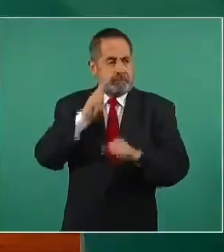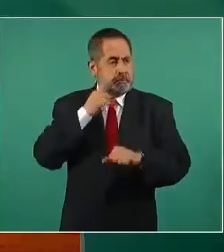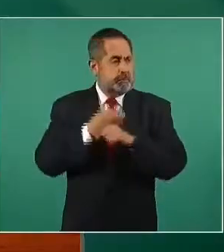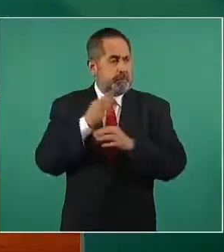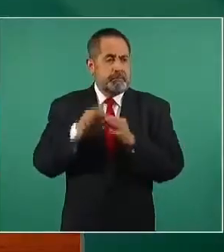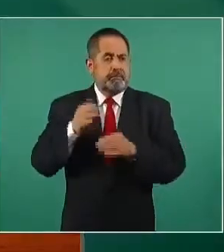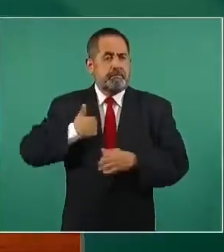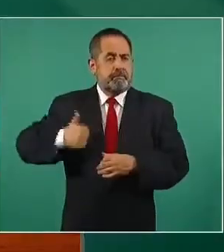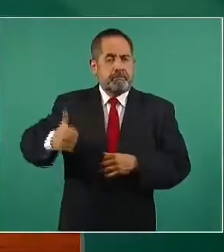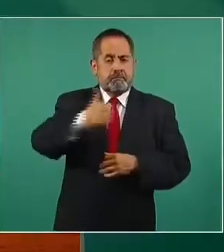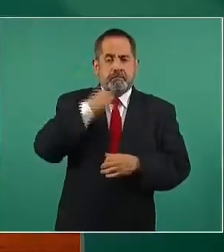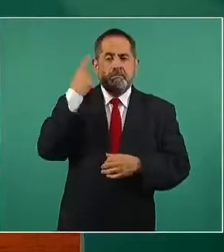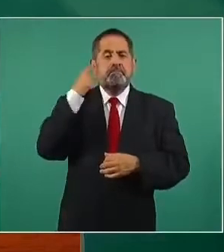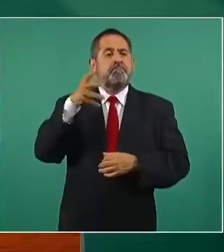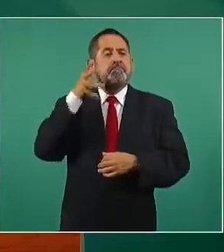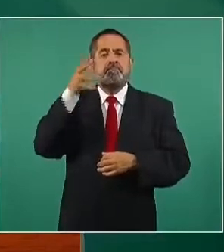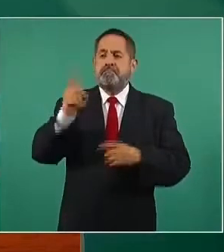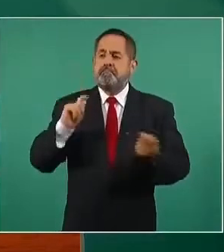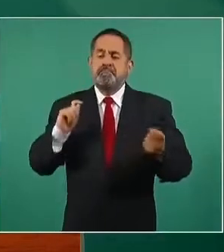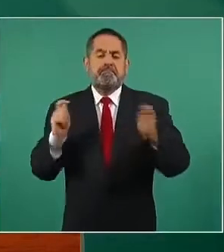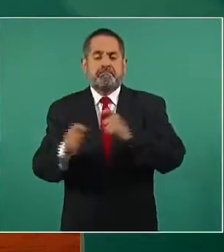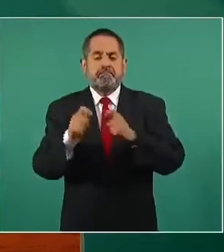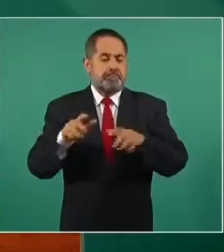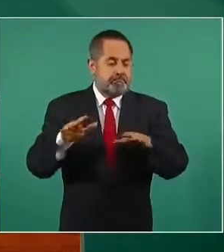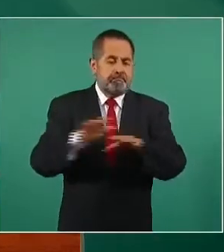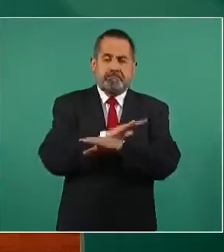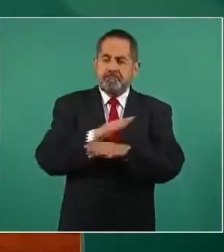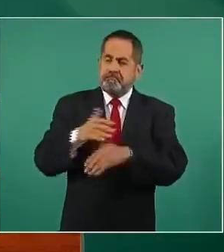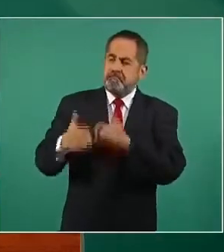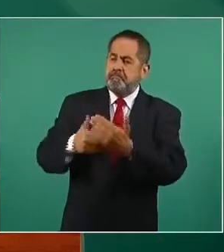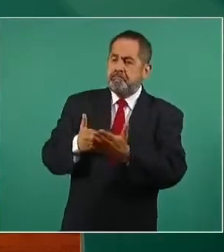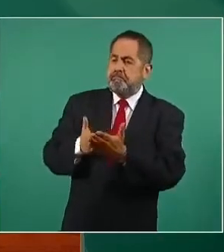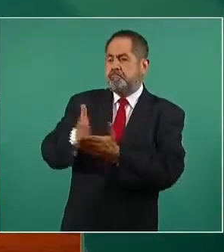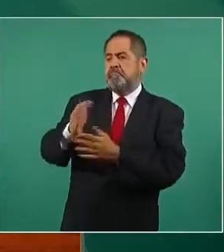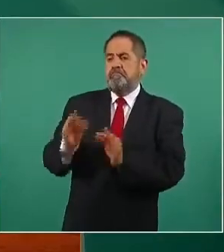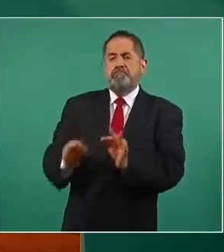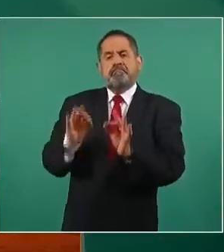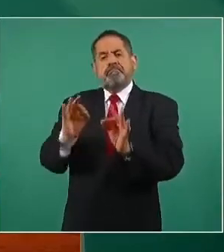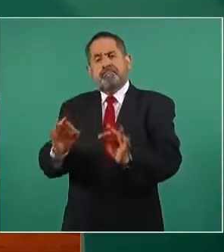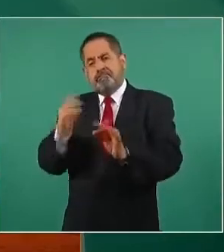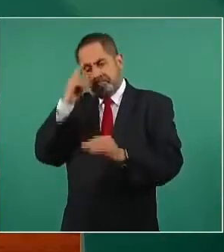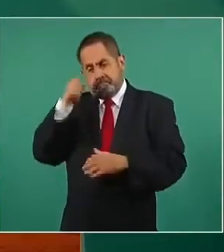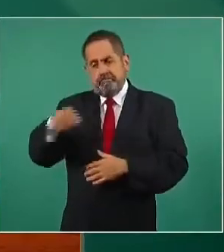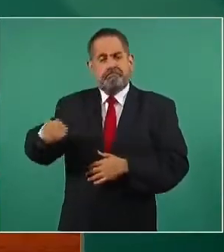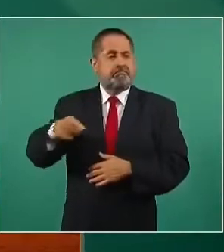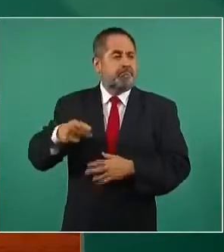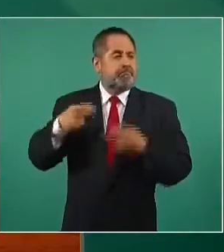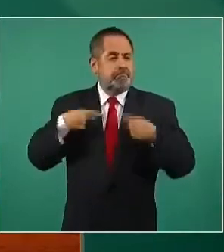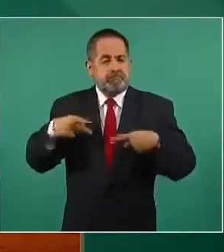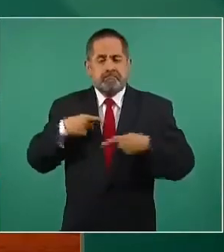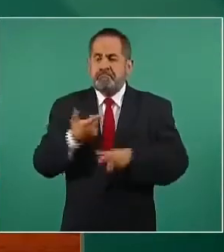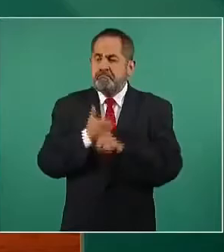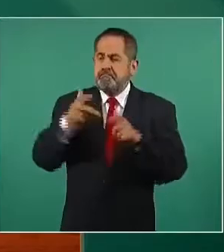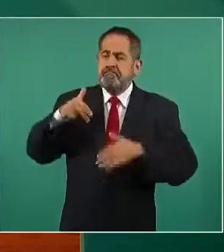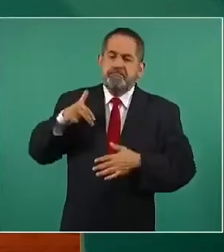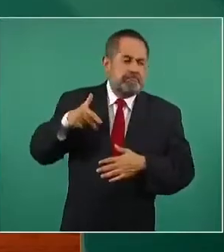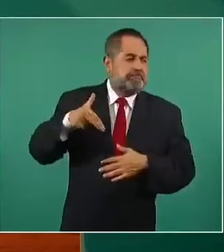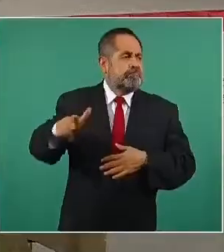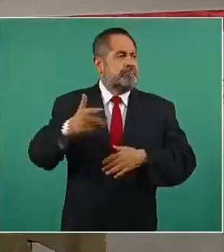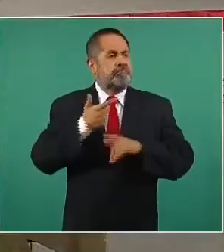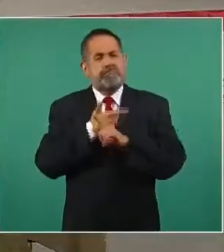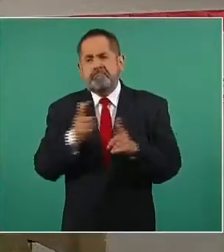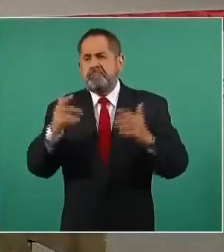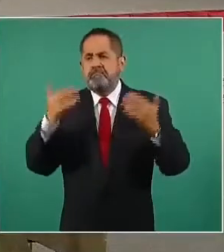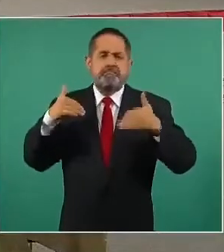para lograr que caminen sin miedo por calles y espacios públicos.